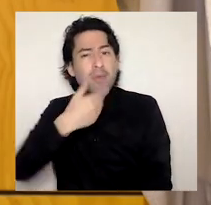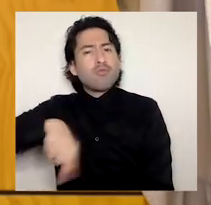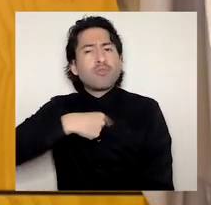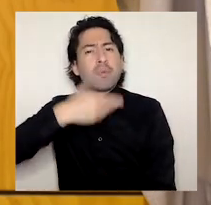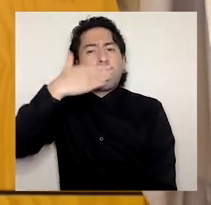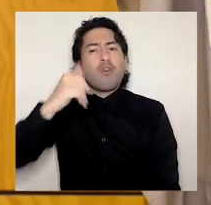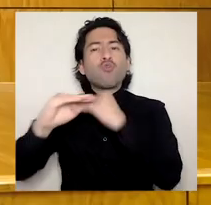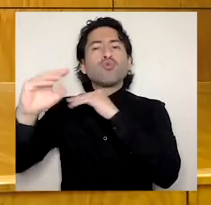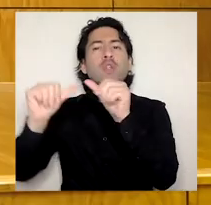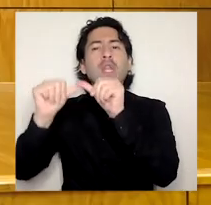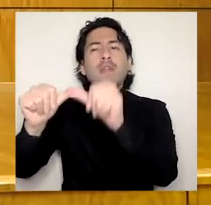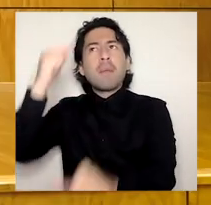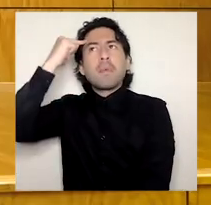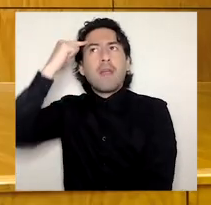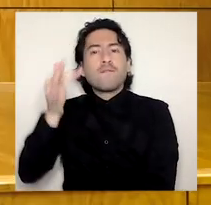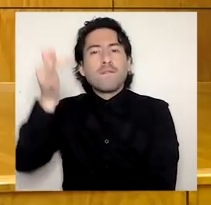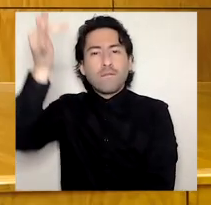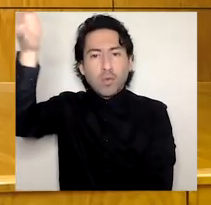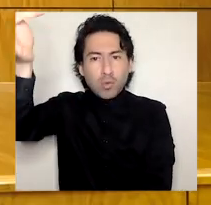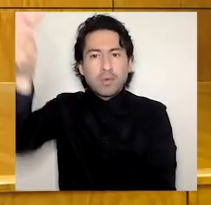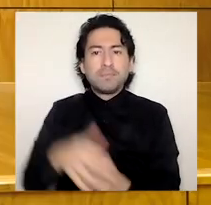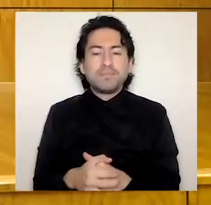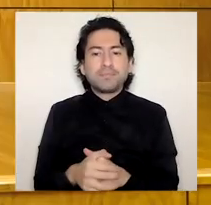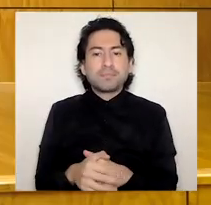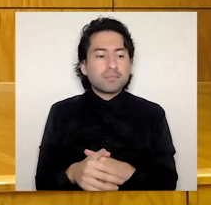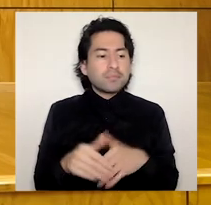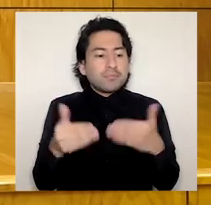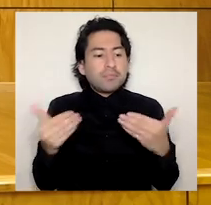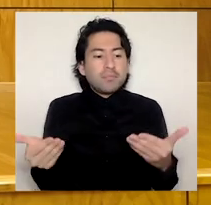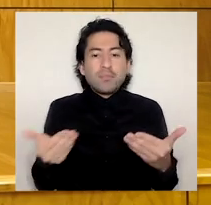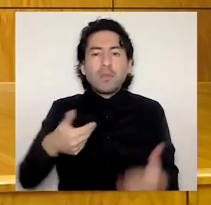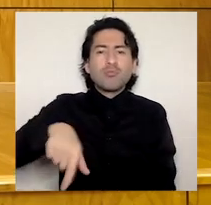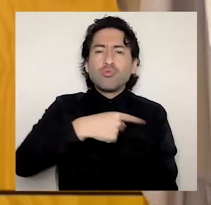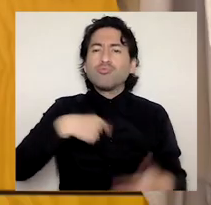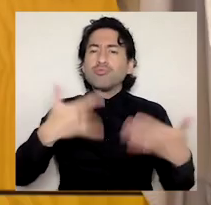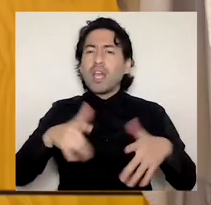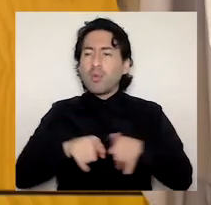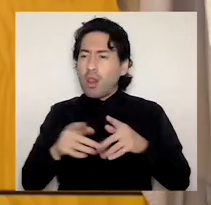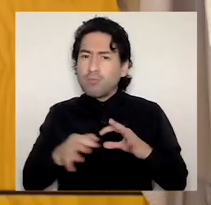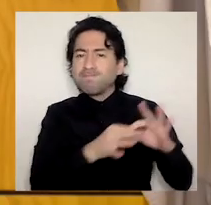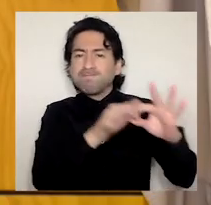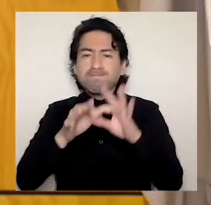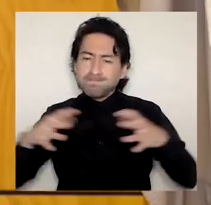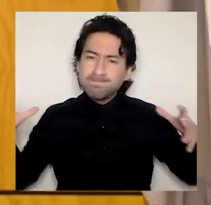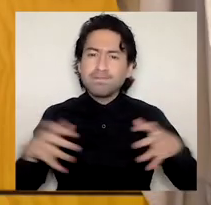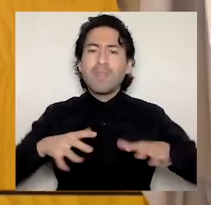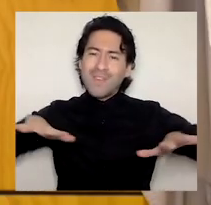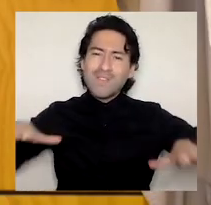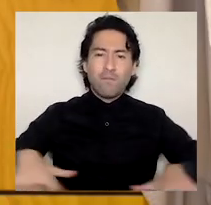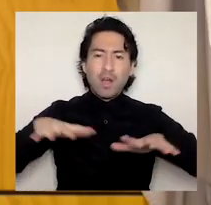con miras al futuro. Por lo pronto, hemos hecho un gran esfuerzo colectivo para apalancar recursos,